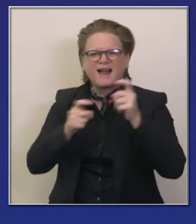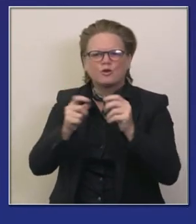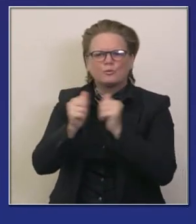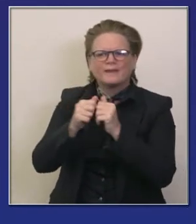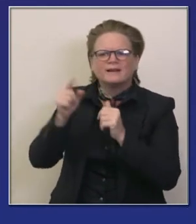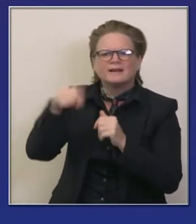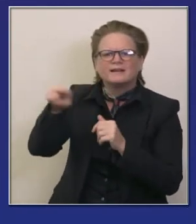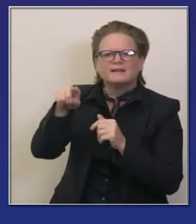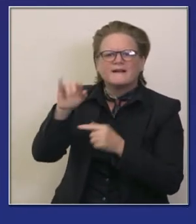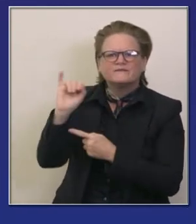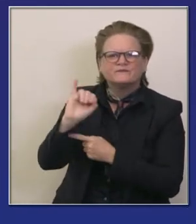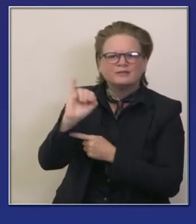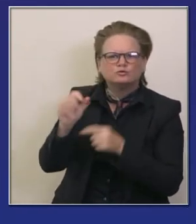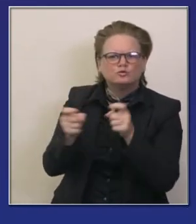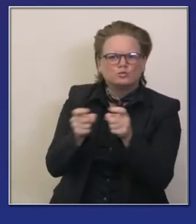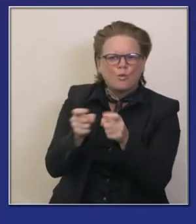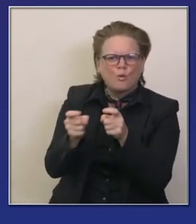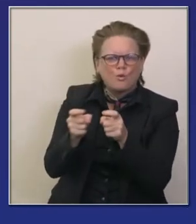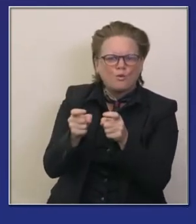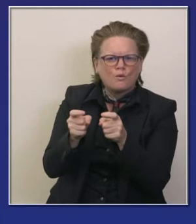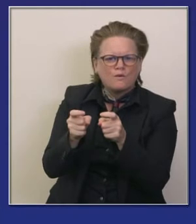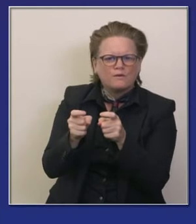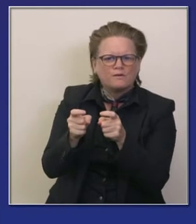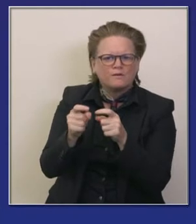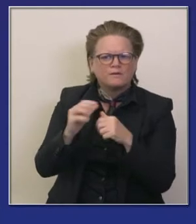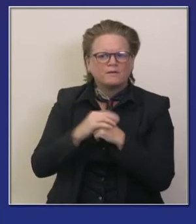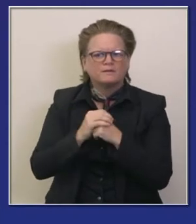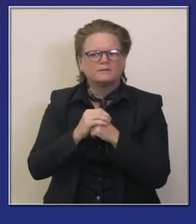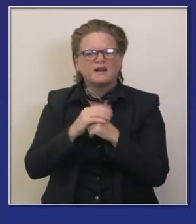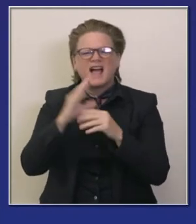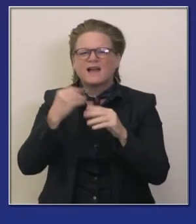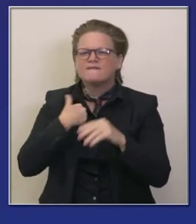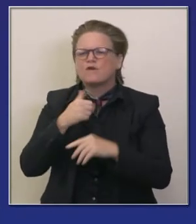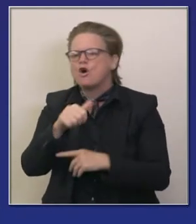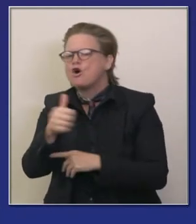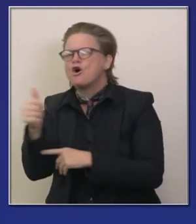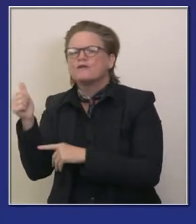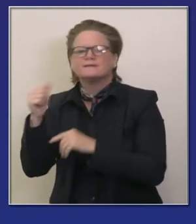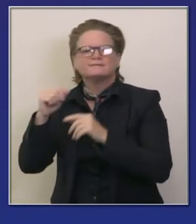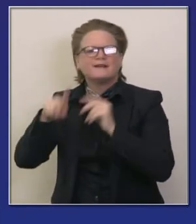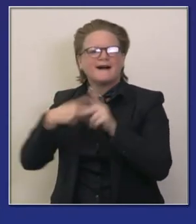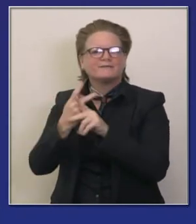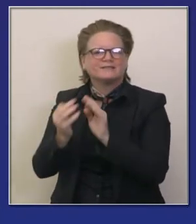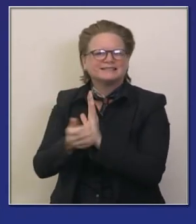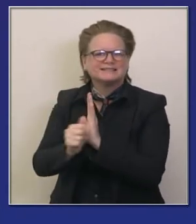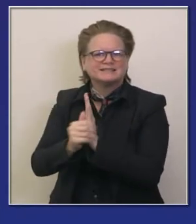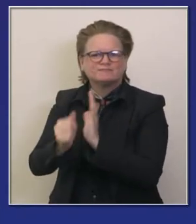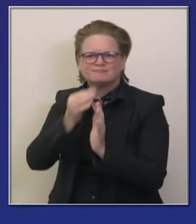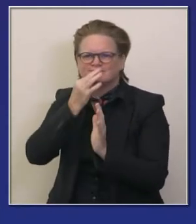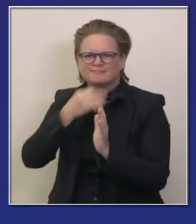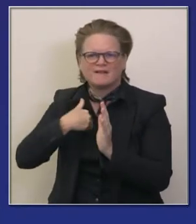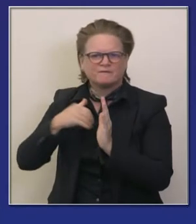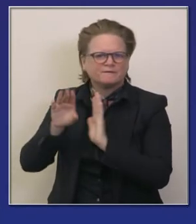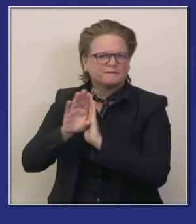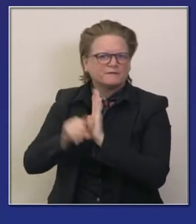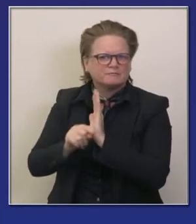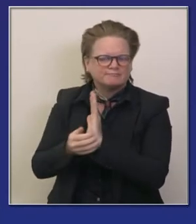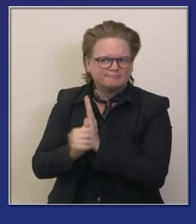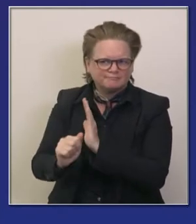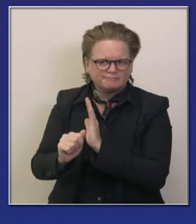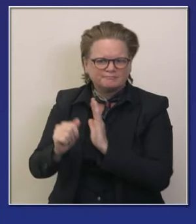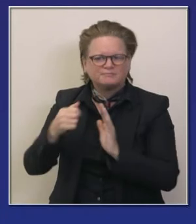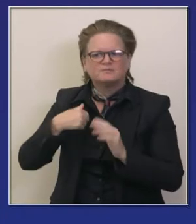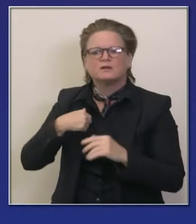atención médica clínica control de infecciones etcétera así que tendremos personal tiempo completo por horas